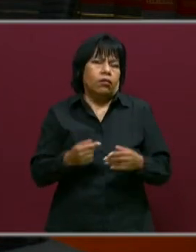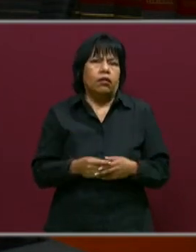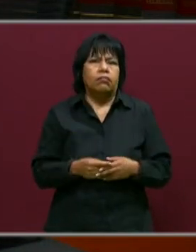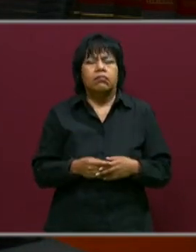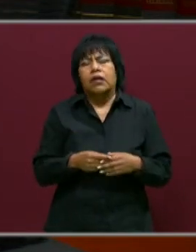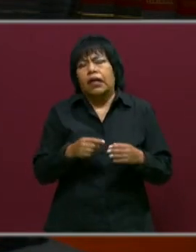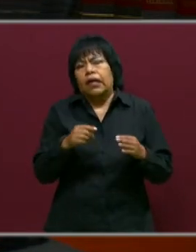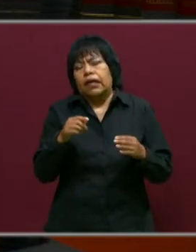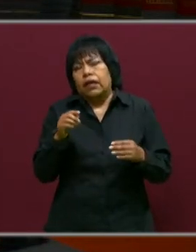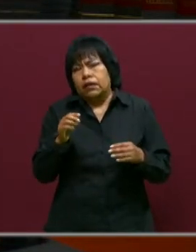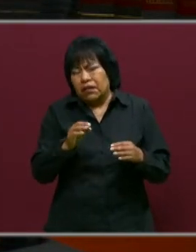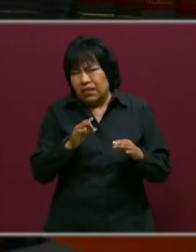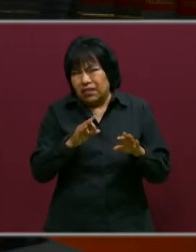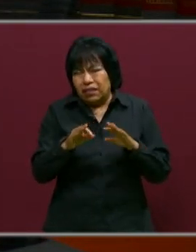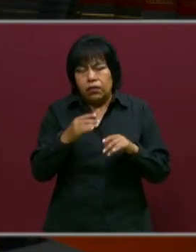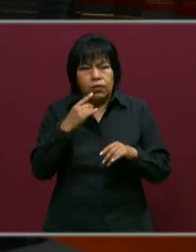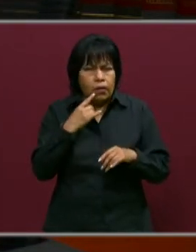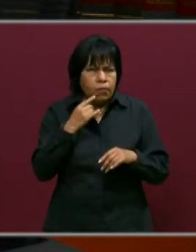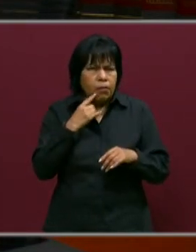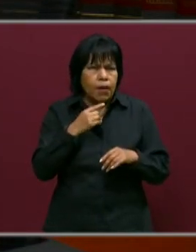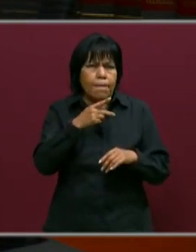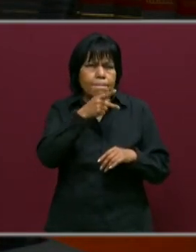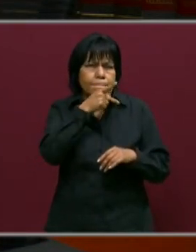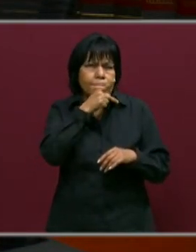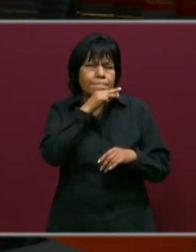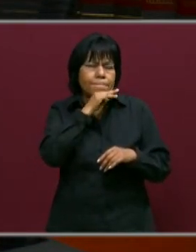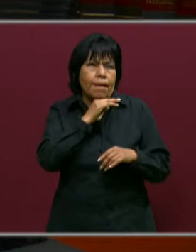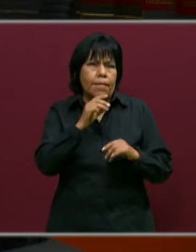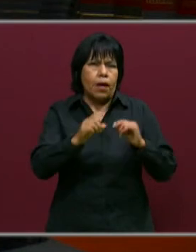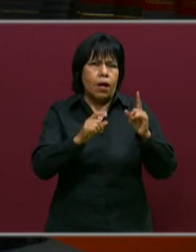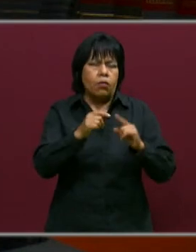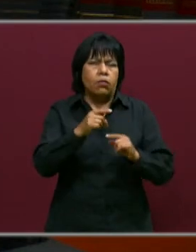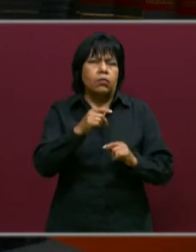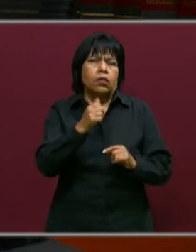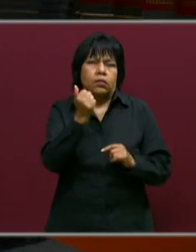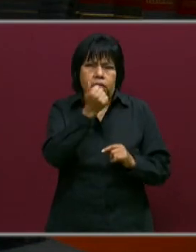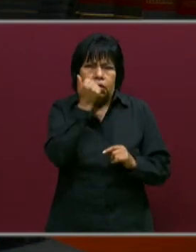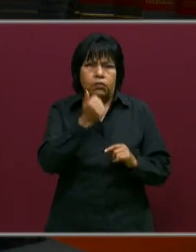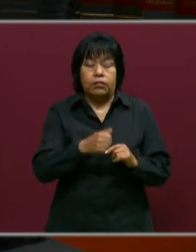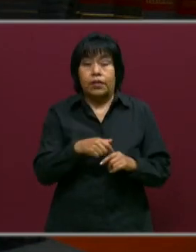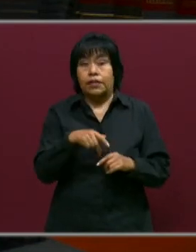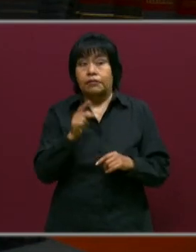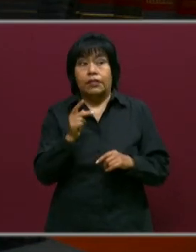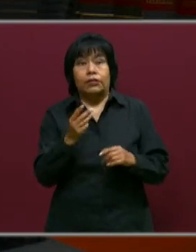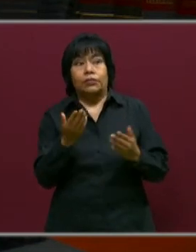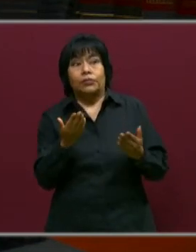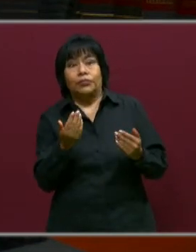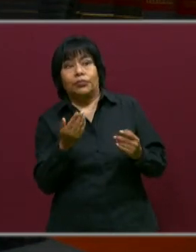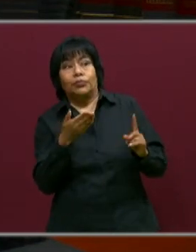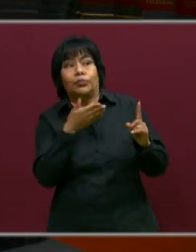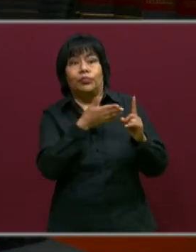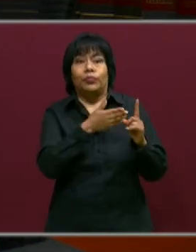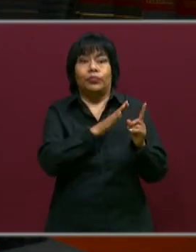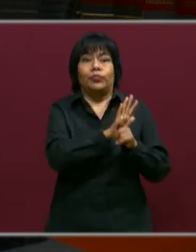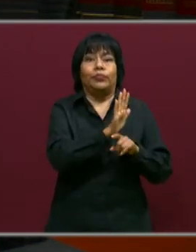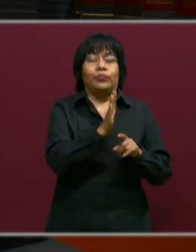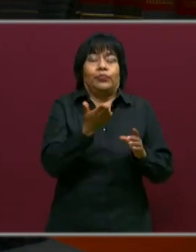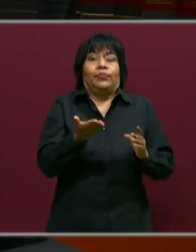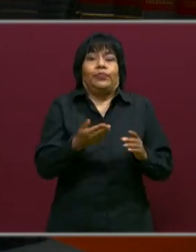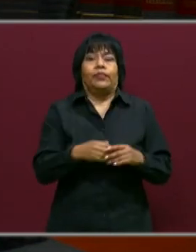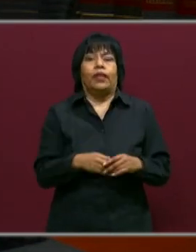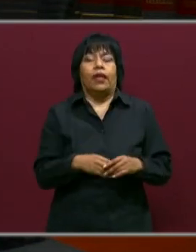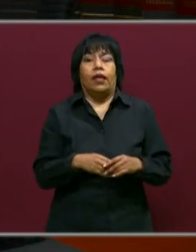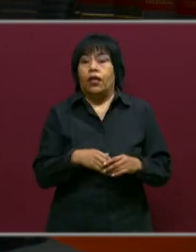determinado momento, trabajamos con los padres y los niños algunas y aún así no hemos logrado el